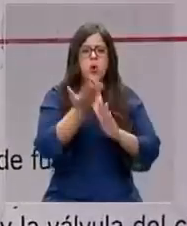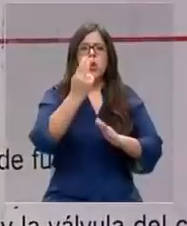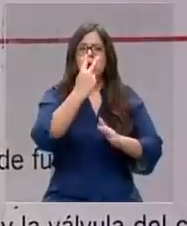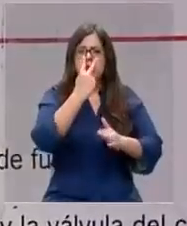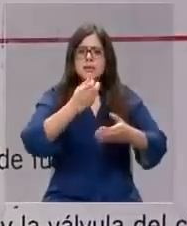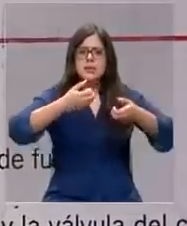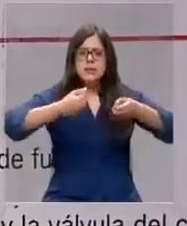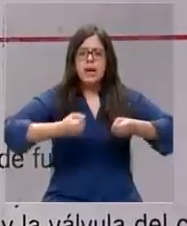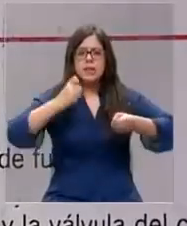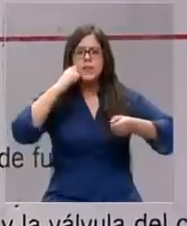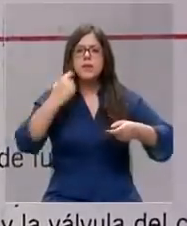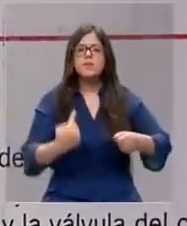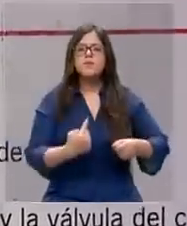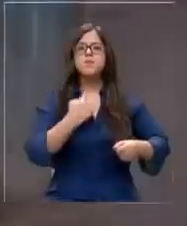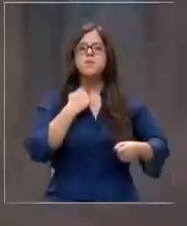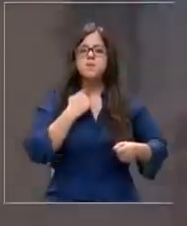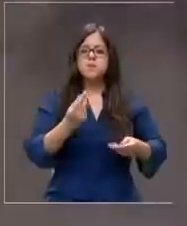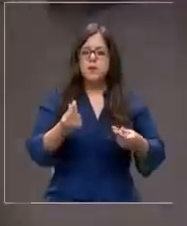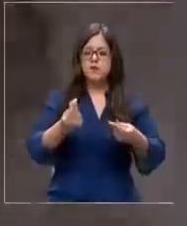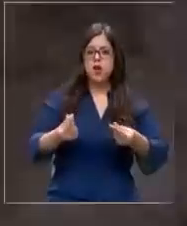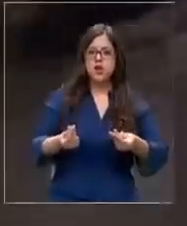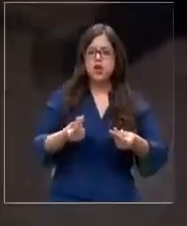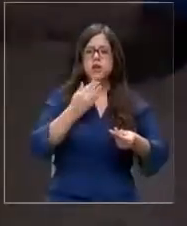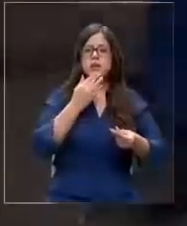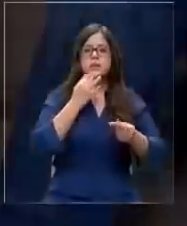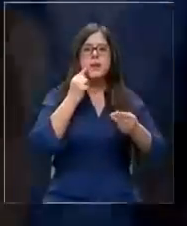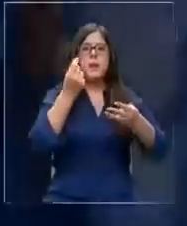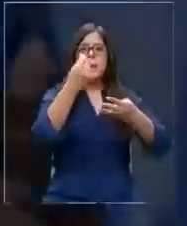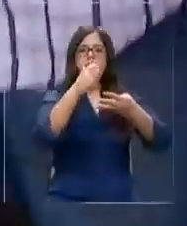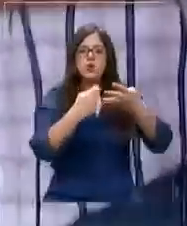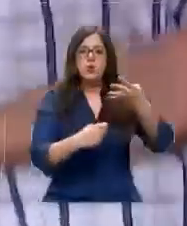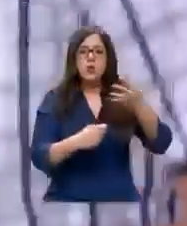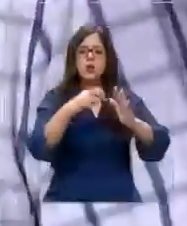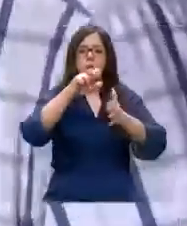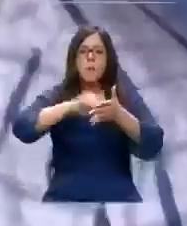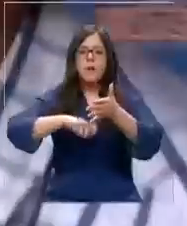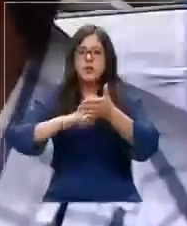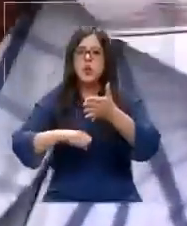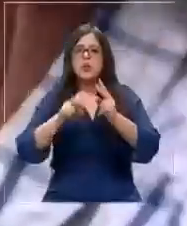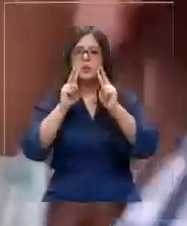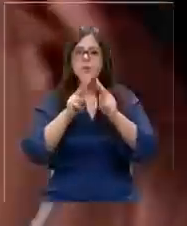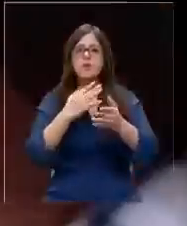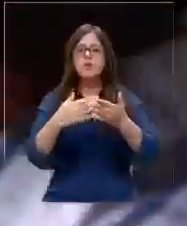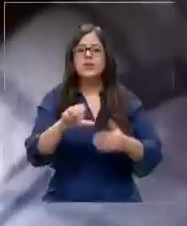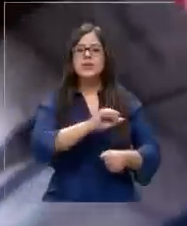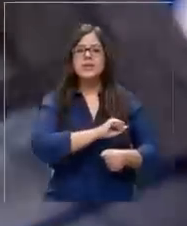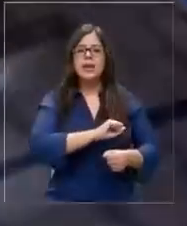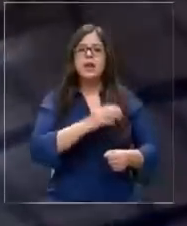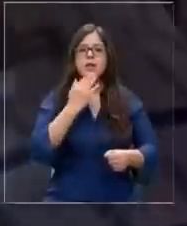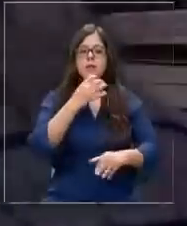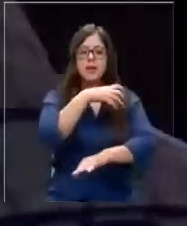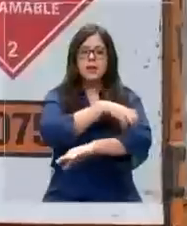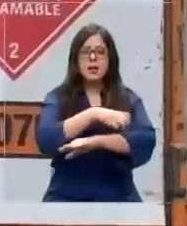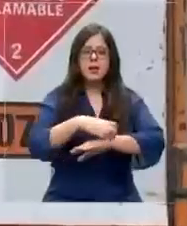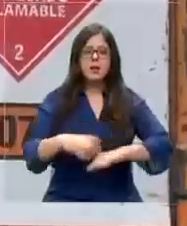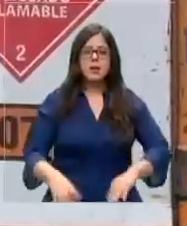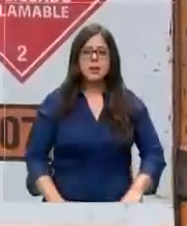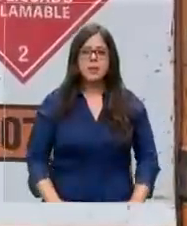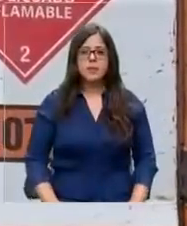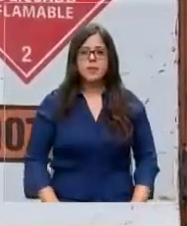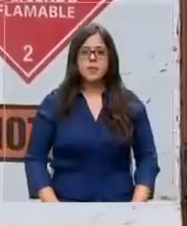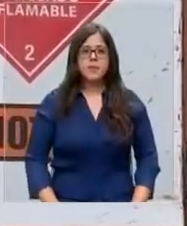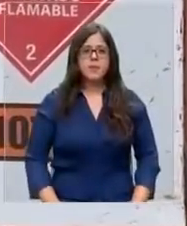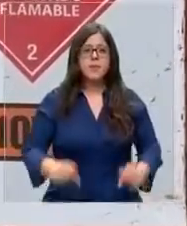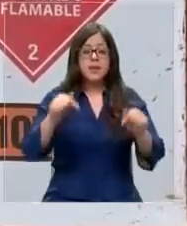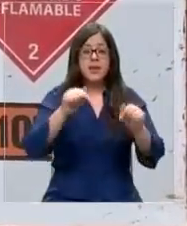gas que impactan fuertemente los bolsillos y el presupuesto mensual lo viven así en Santiago y también en regiones. Aquí está